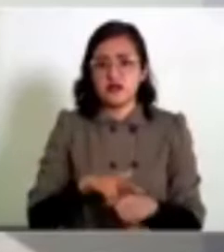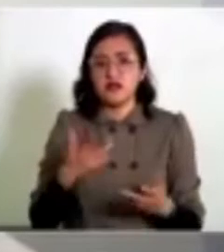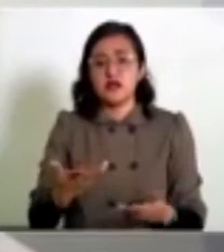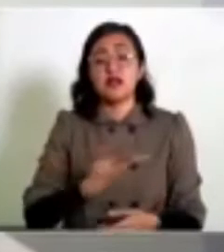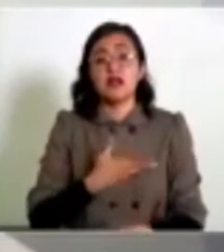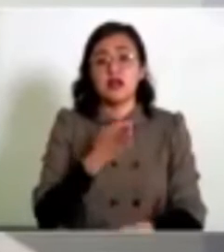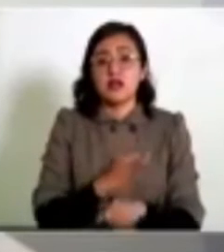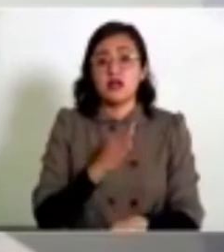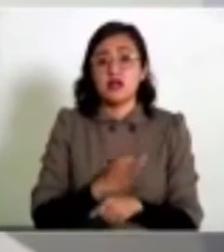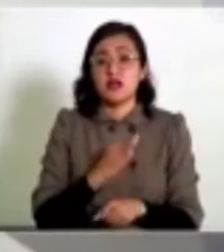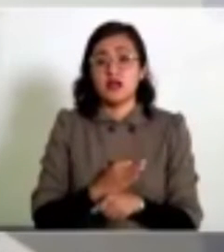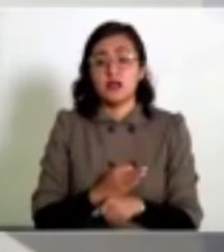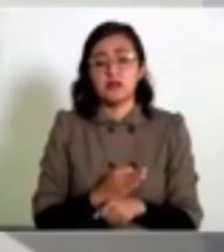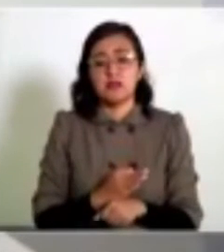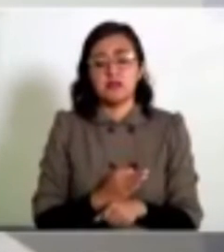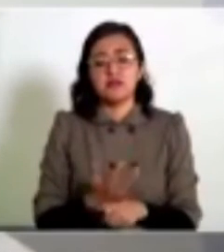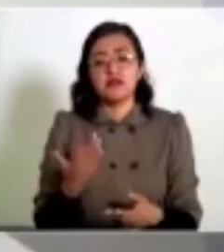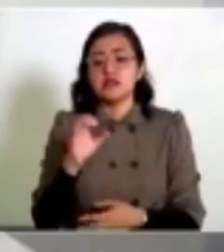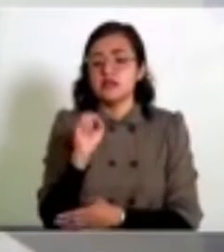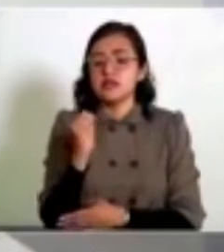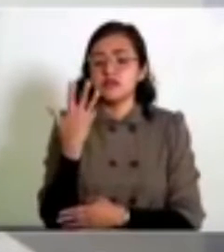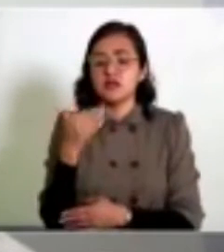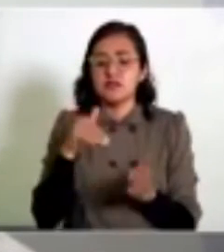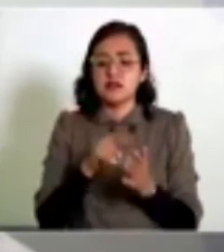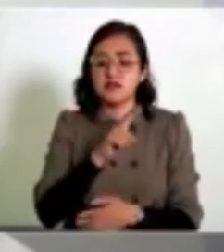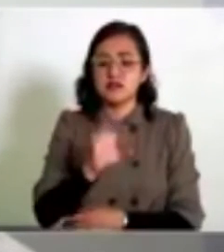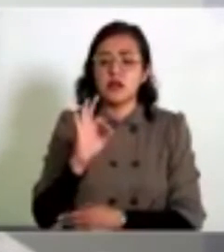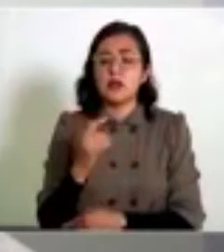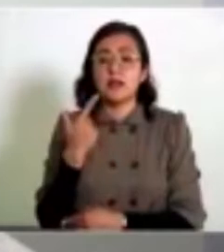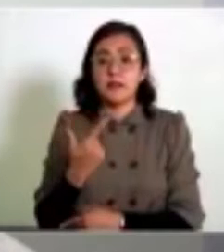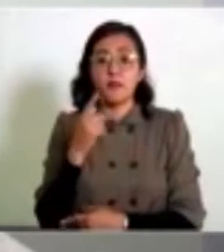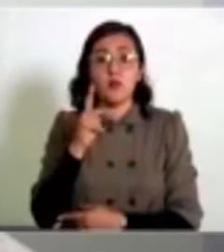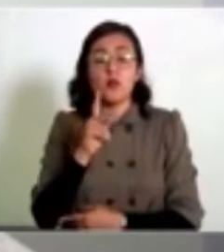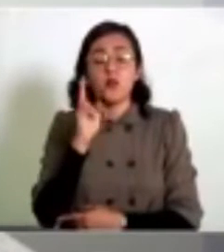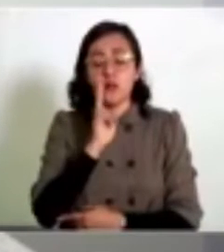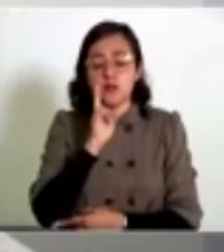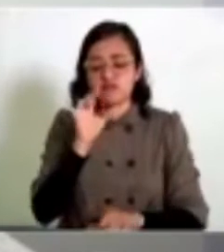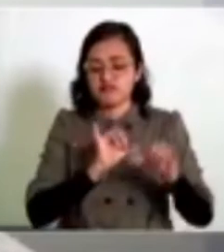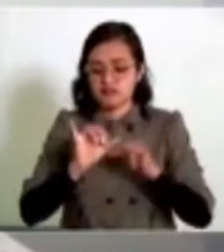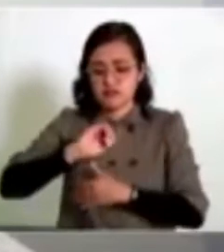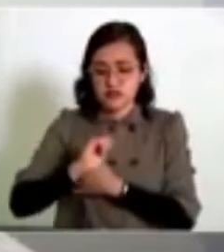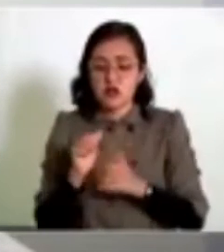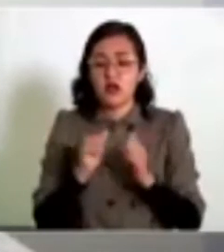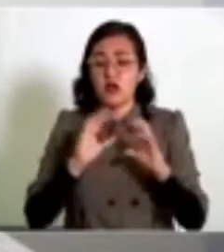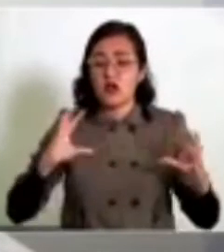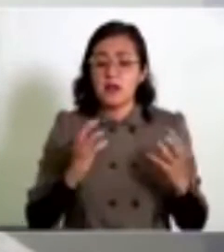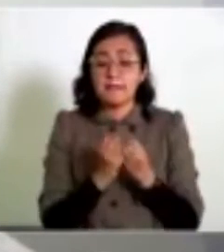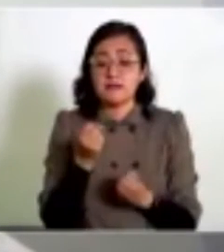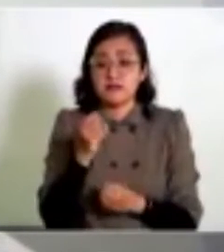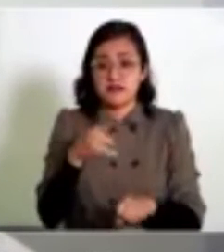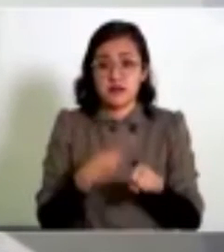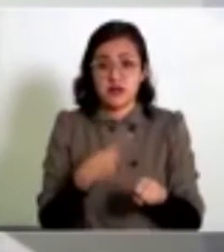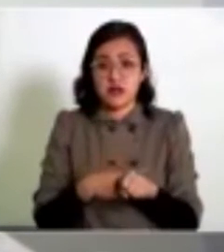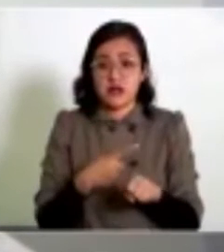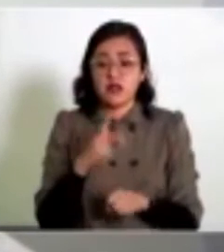Tenemos hasta el momento 65.147 muestras procesadas, con un acumulado de casos